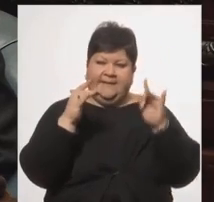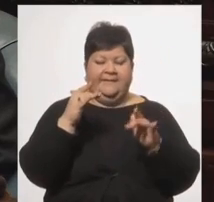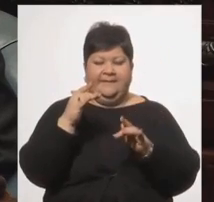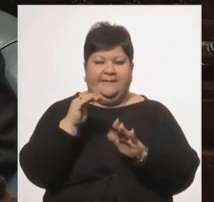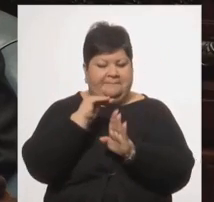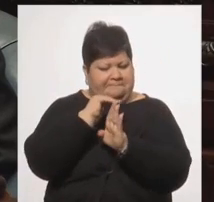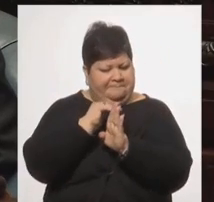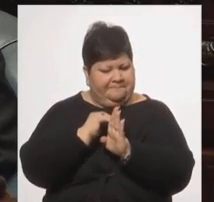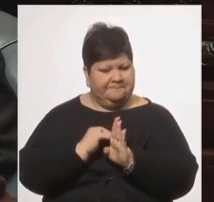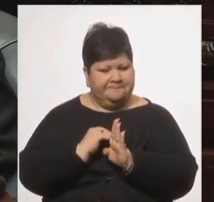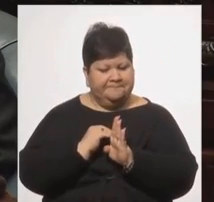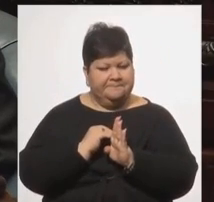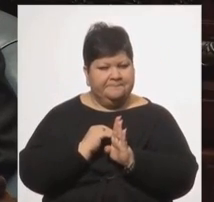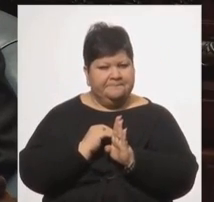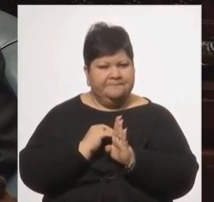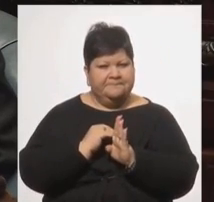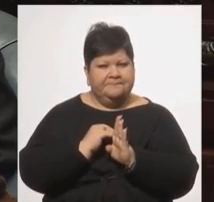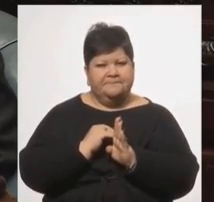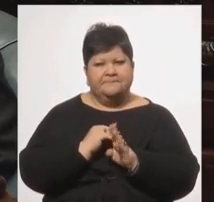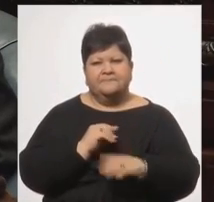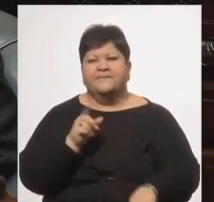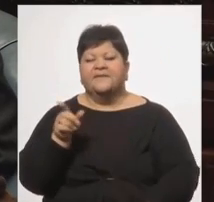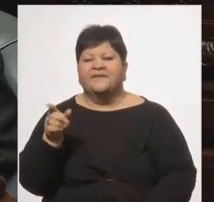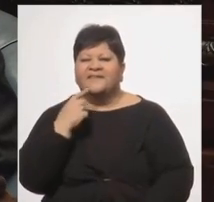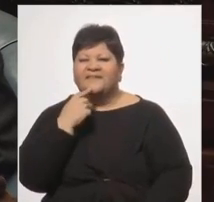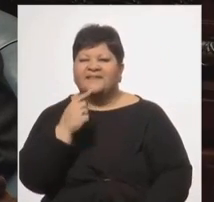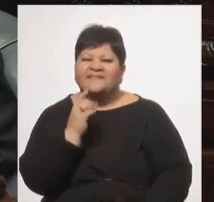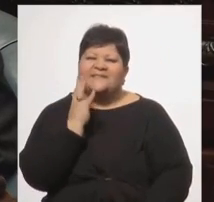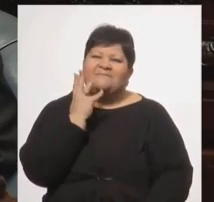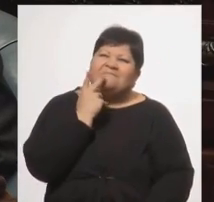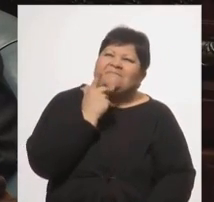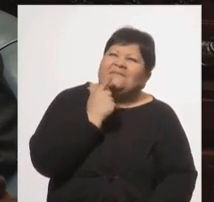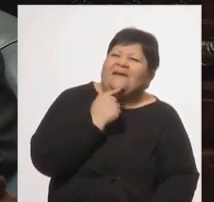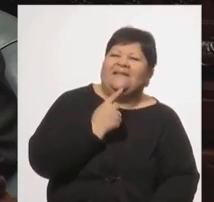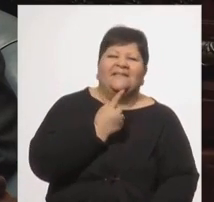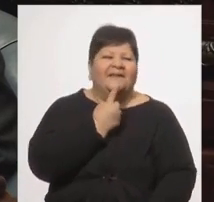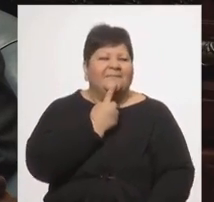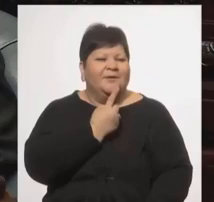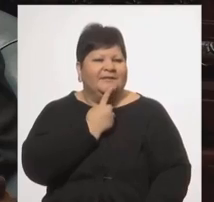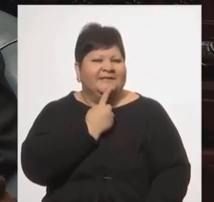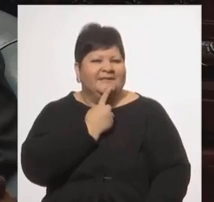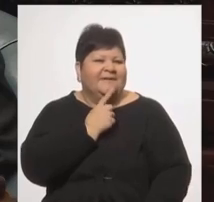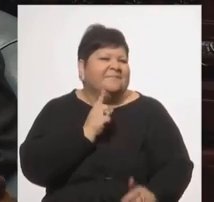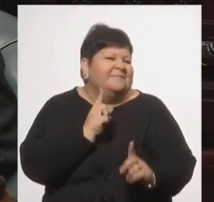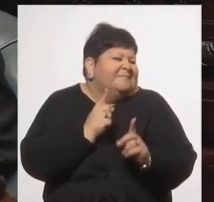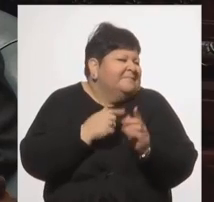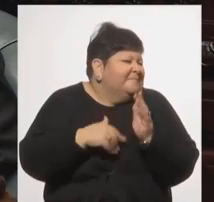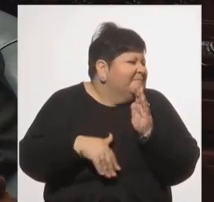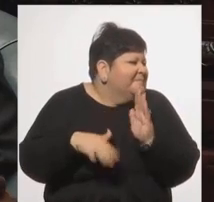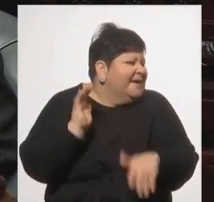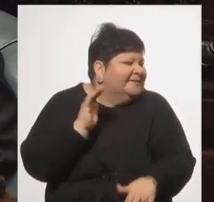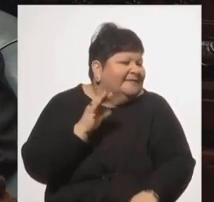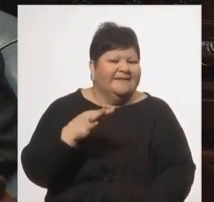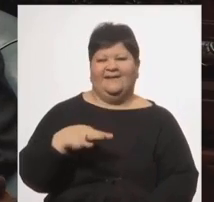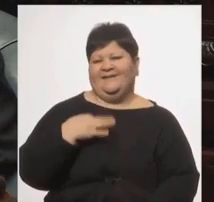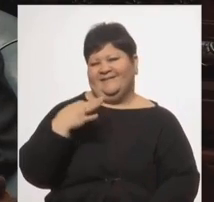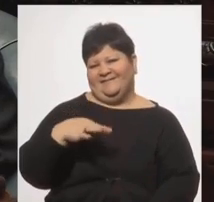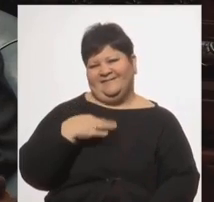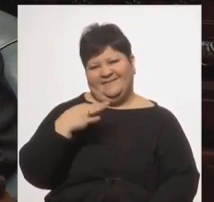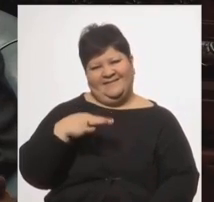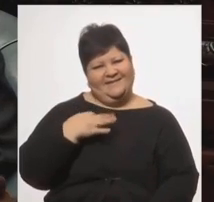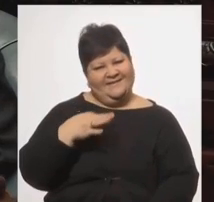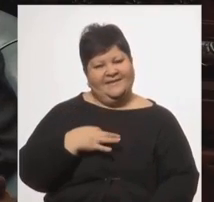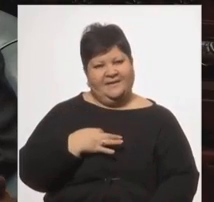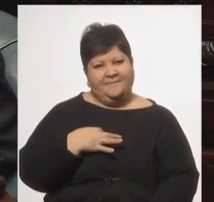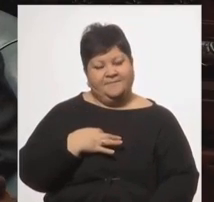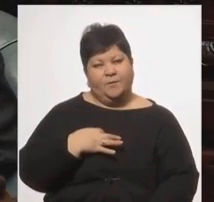Me encanta la política pero más me encanta la vida confesaba Mujica en ocasión de anunciar